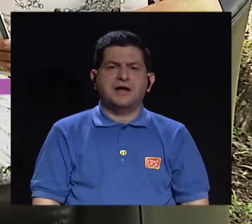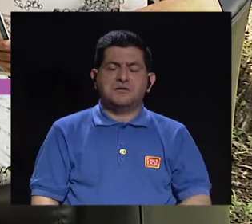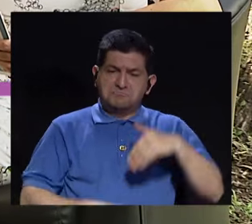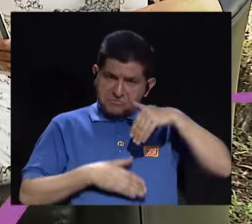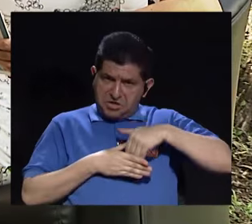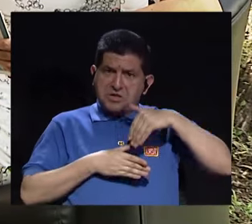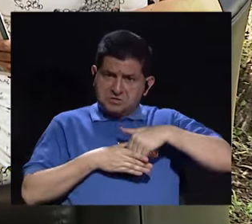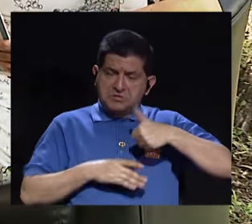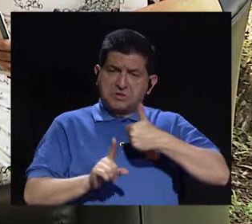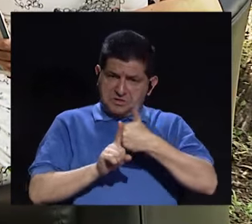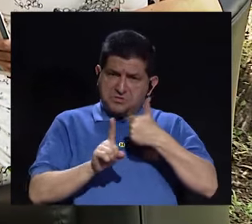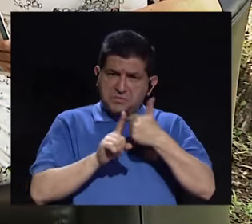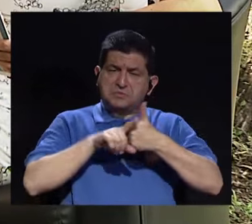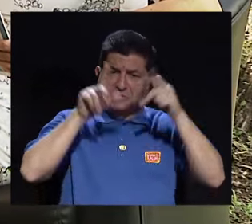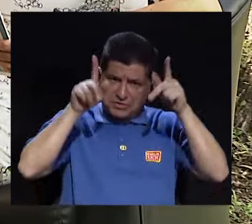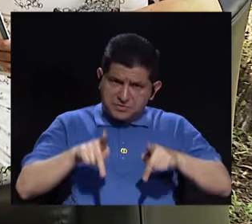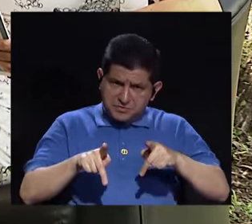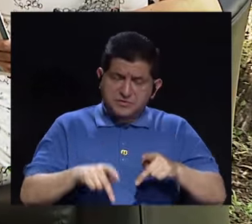endógenos,